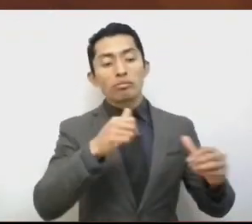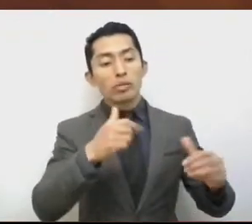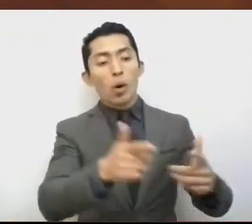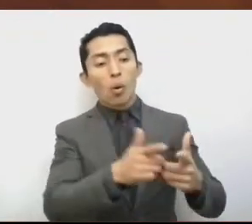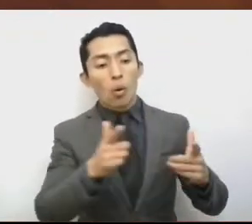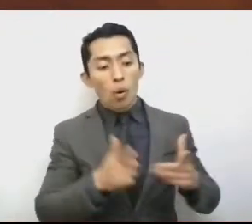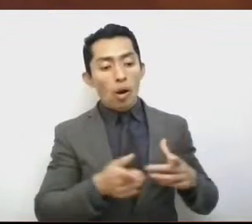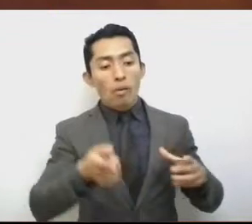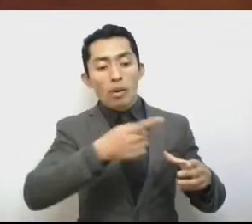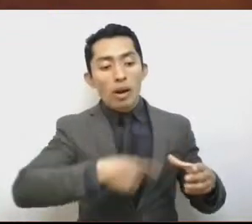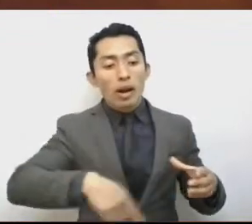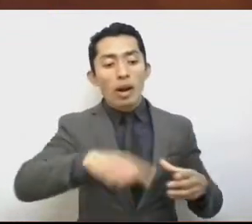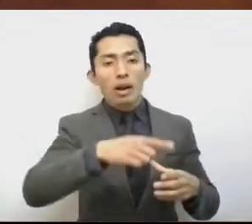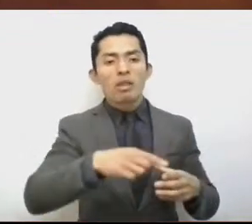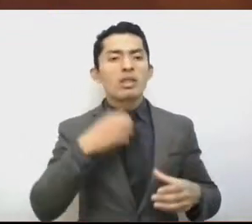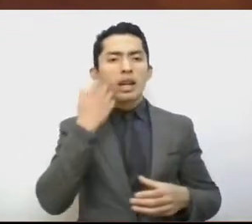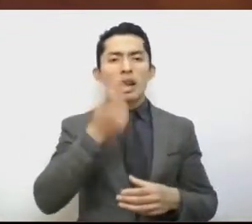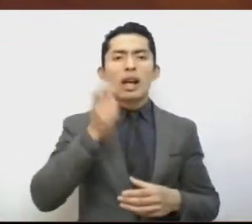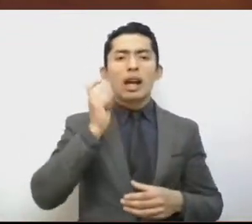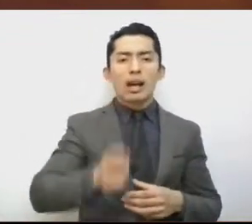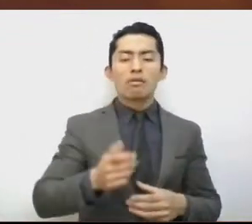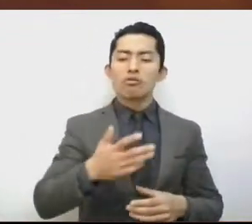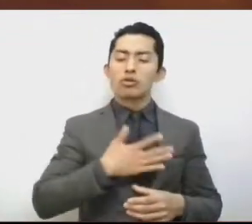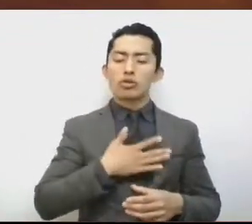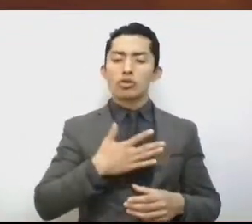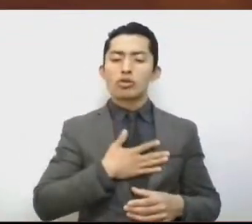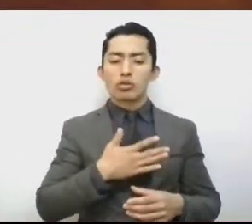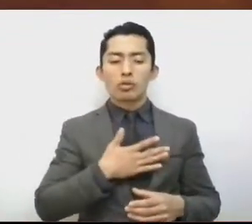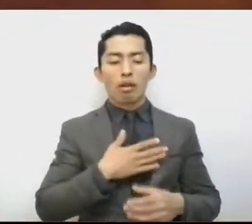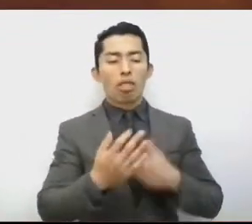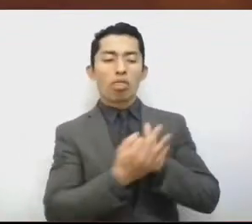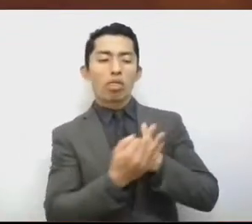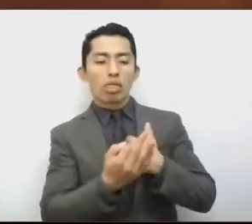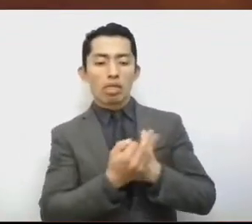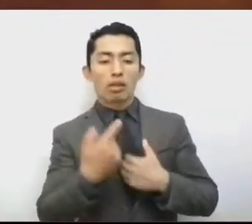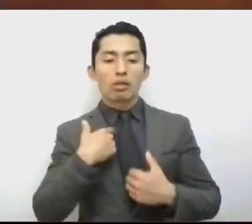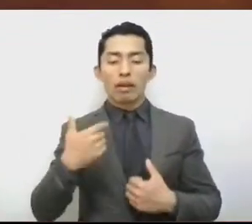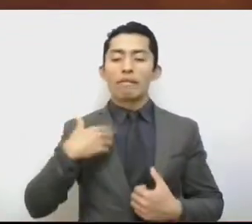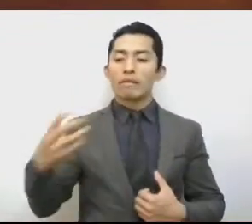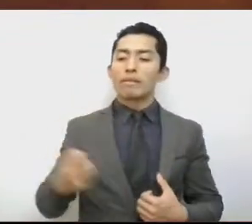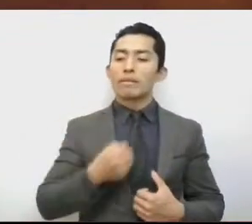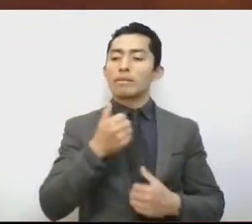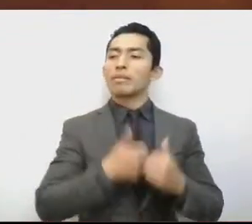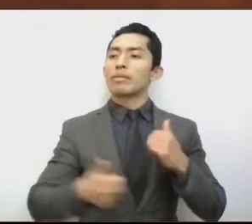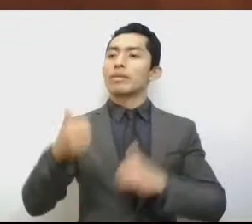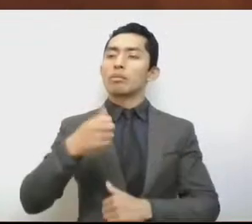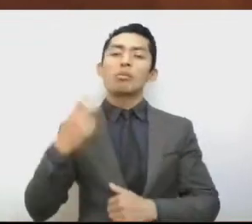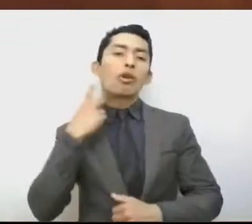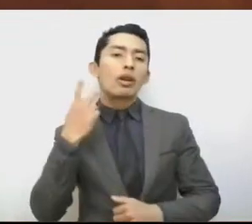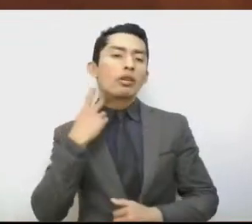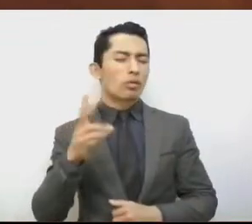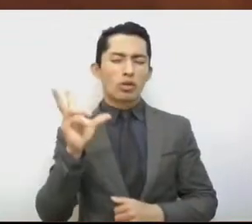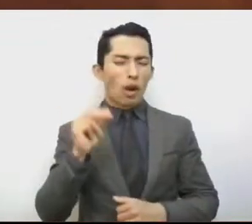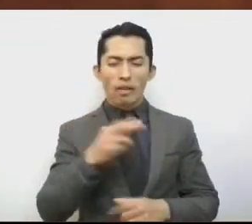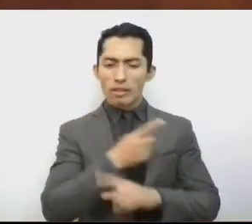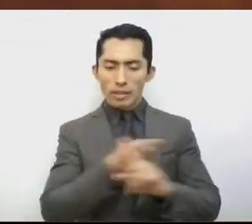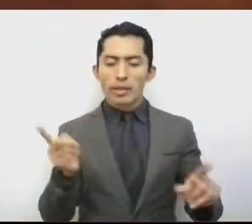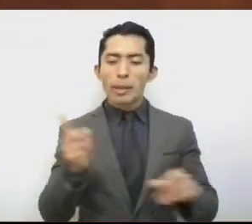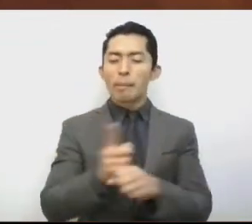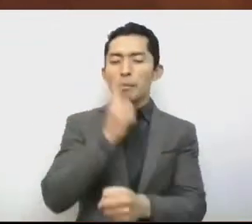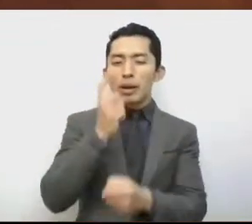es posicionarse políticamente. Privilegiemos los